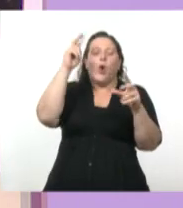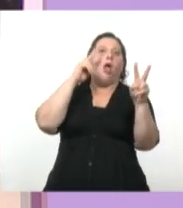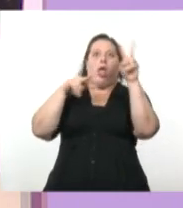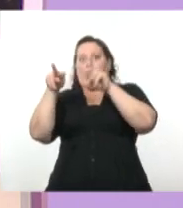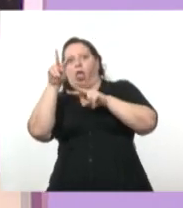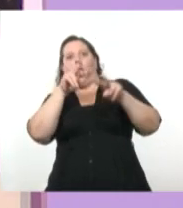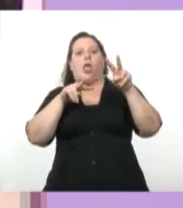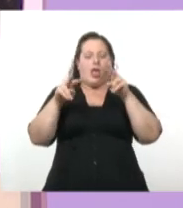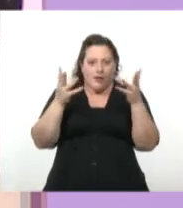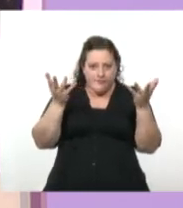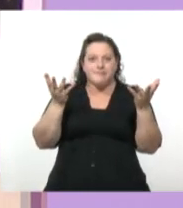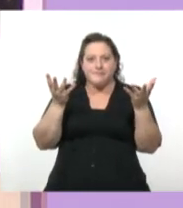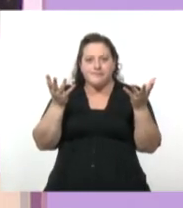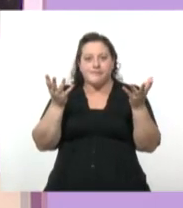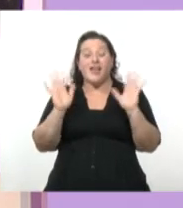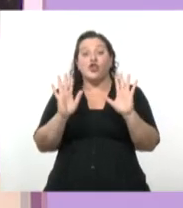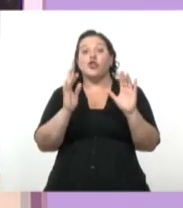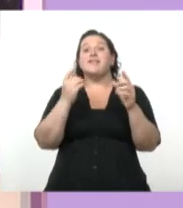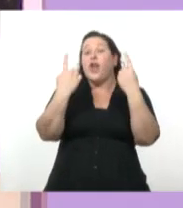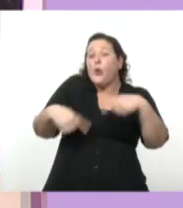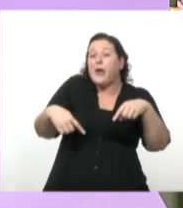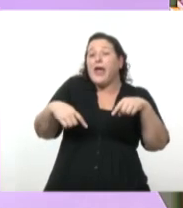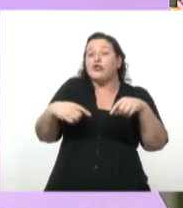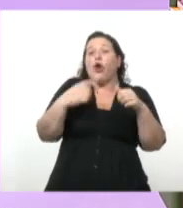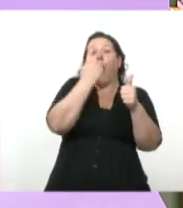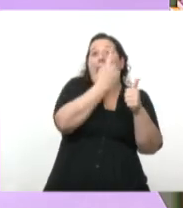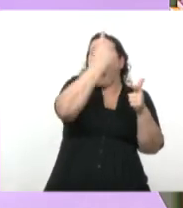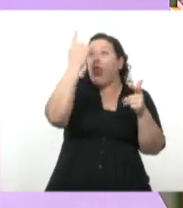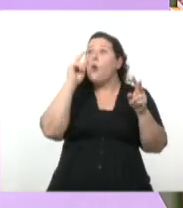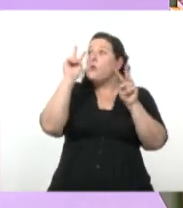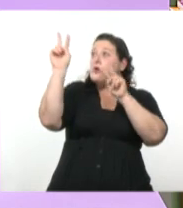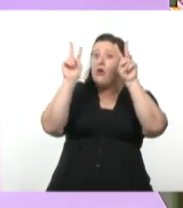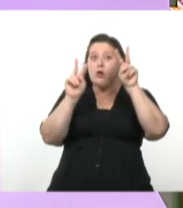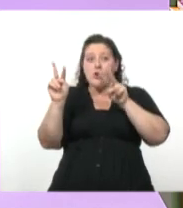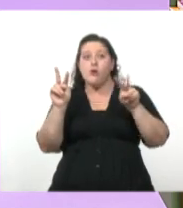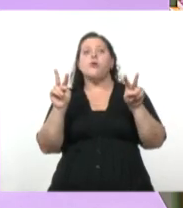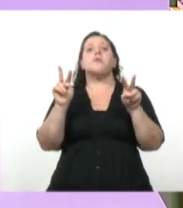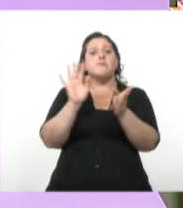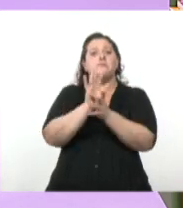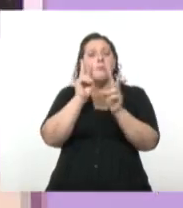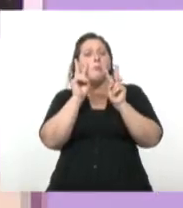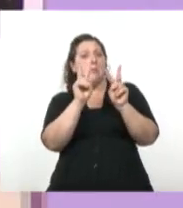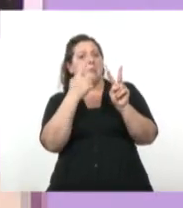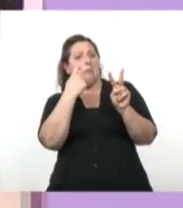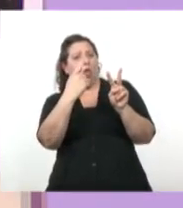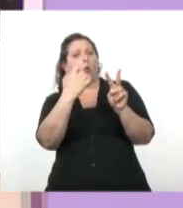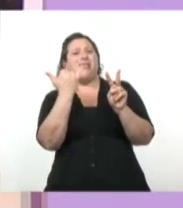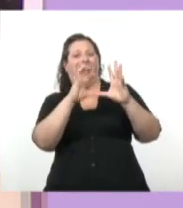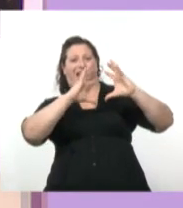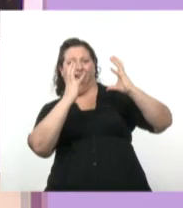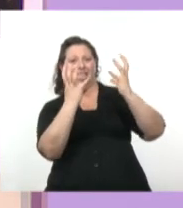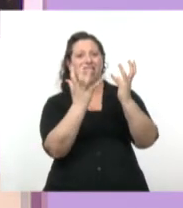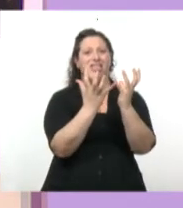Entonces fíjate que cada objeto tiene su descripción como objeto tridimensional, pero es un espacio